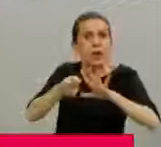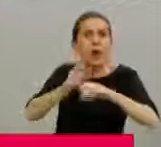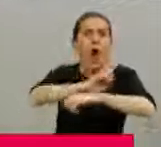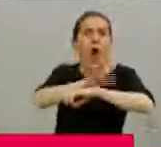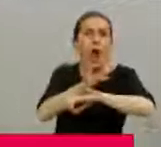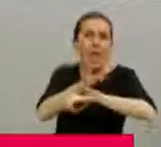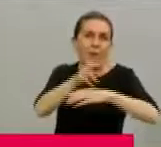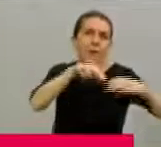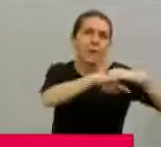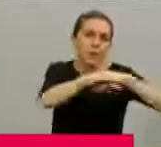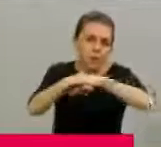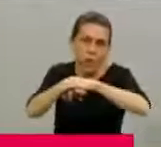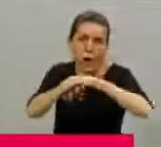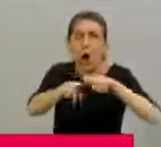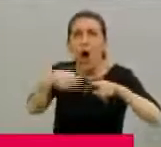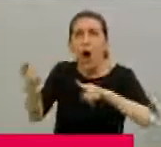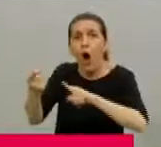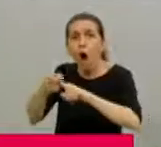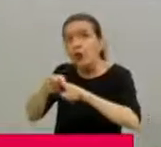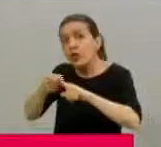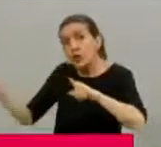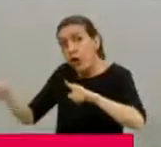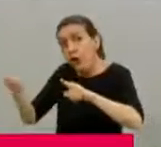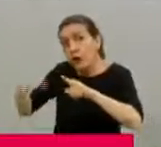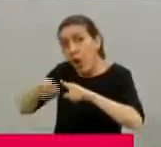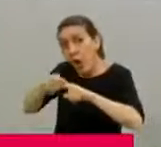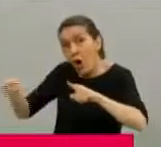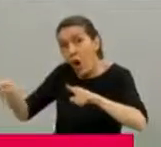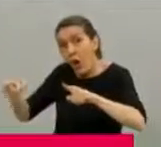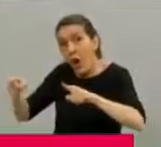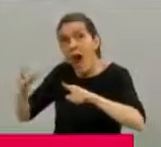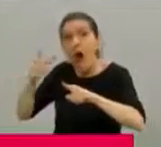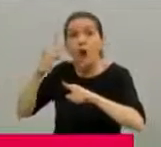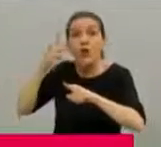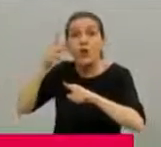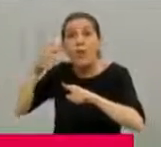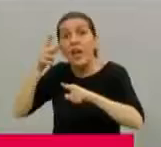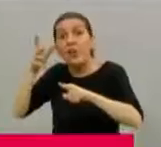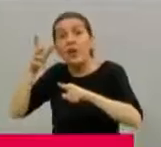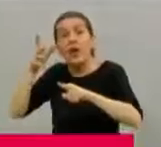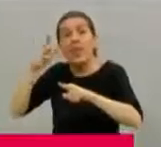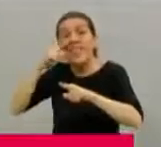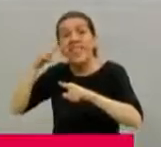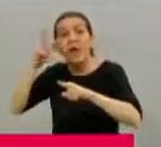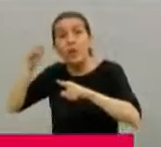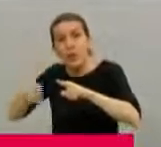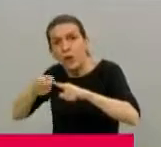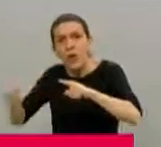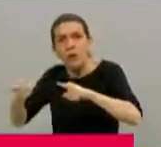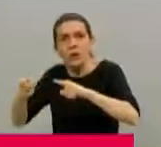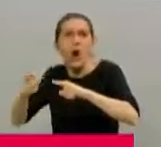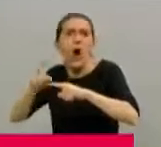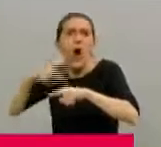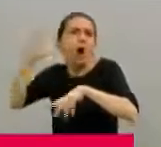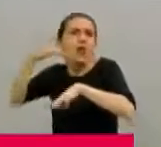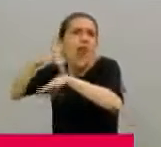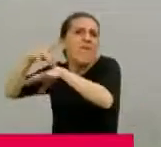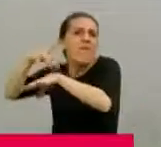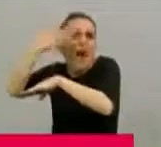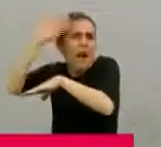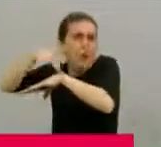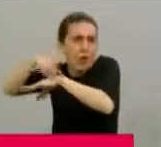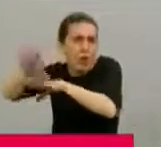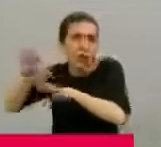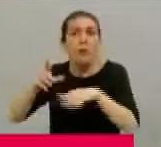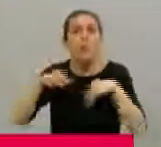48% no COVID. Es decir, aquí estamos teniendo la aparición, lo que